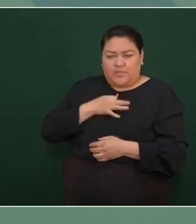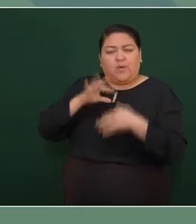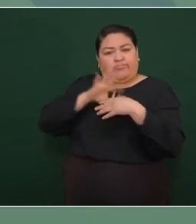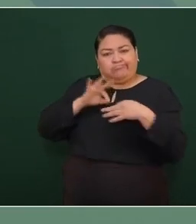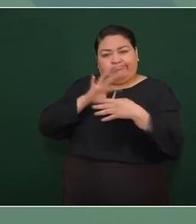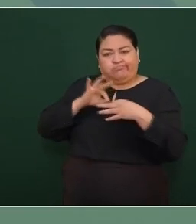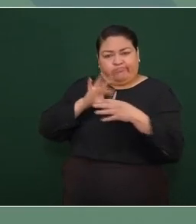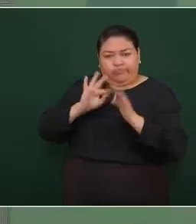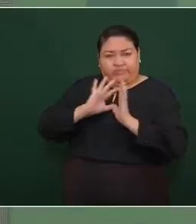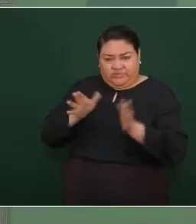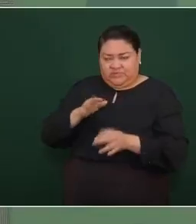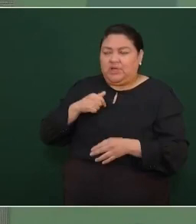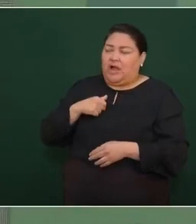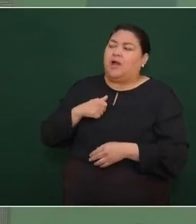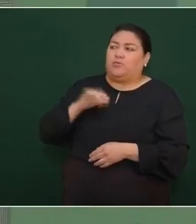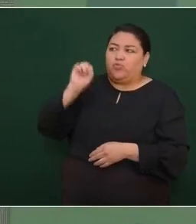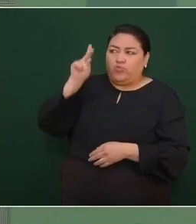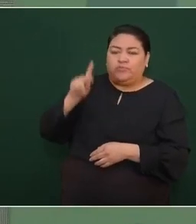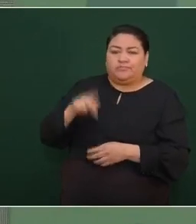informarme sobre esto